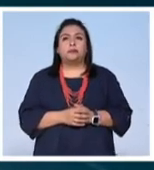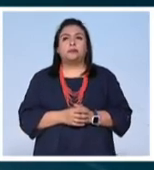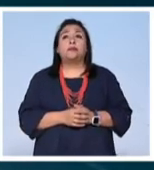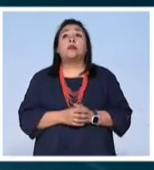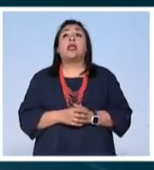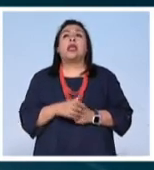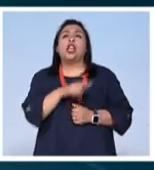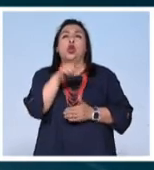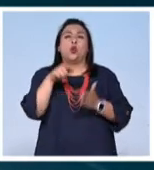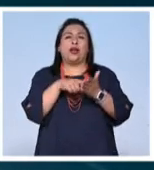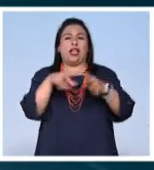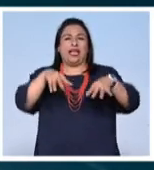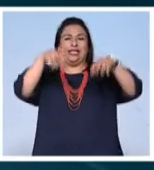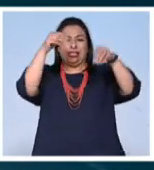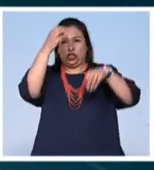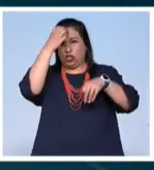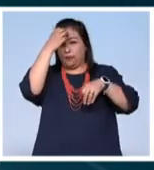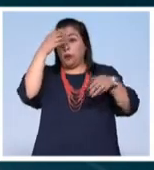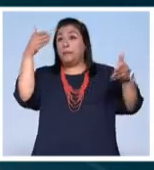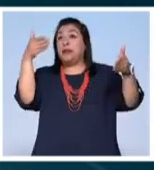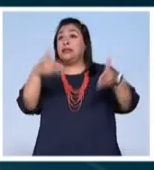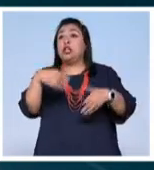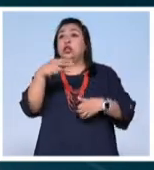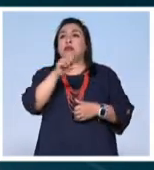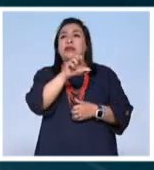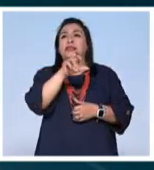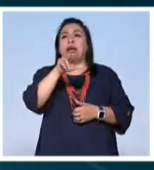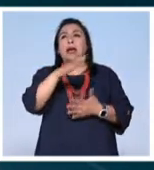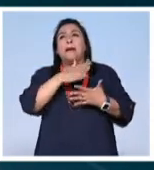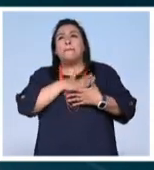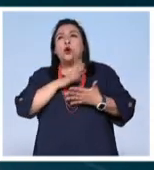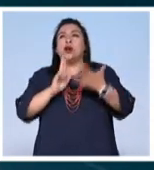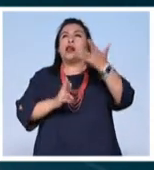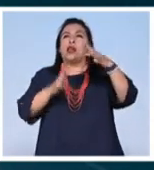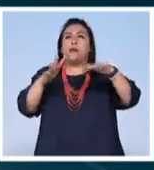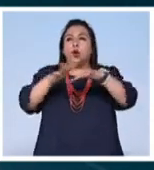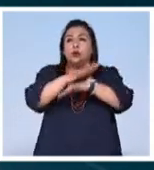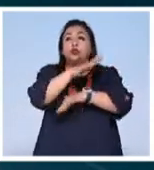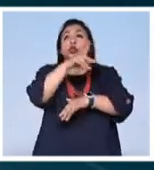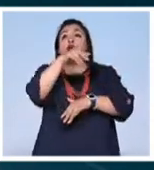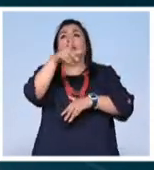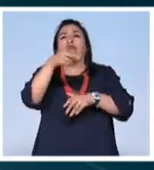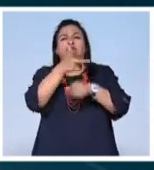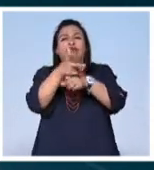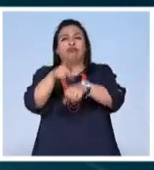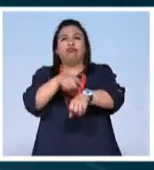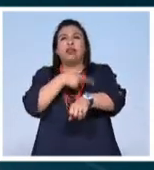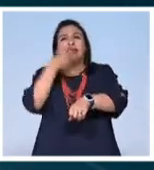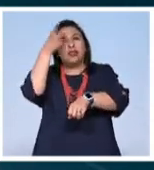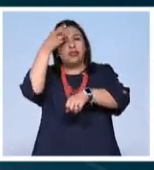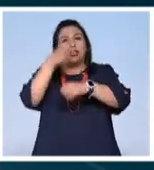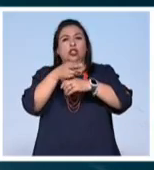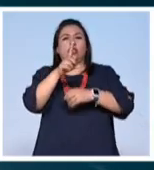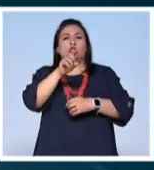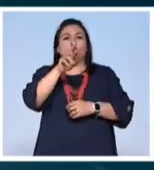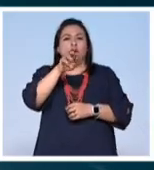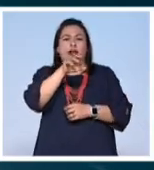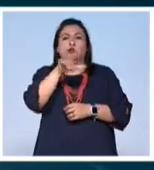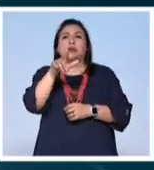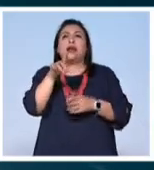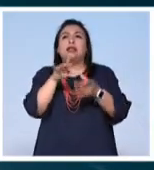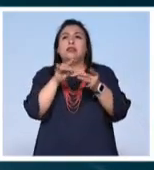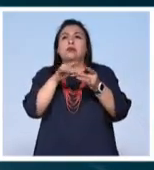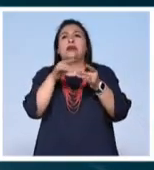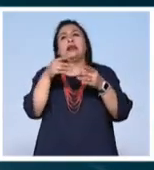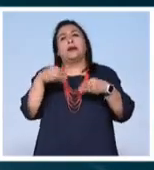En el castillo de Chapultepec se presentó Sara, Amor y Revolución, un largometraje dirigido por Dora Guzmán que narra la vida